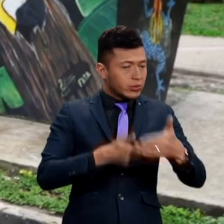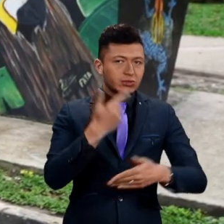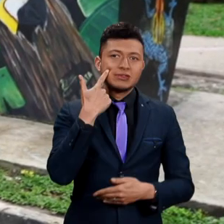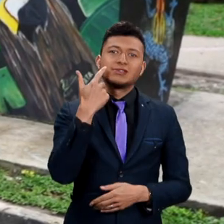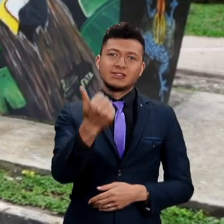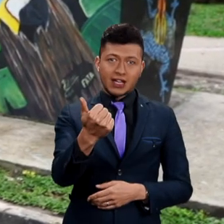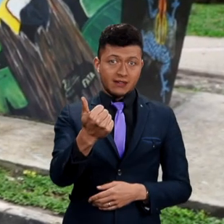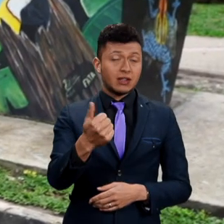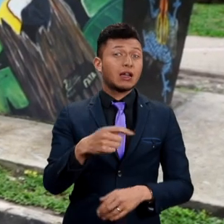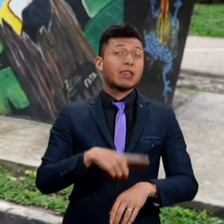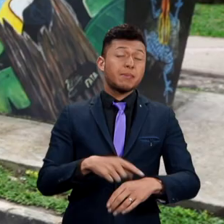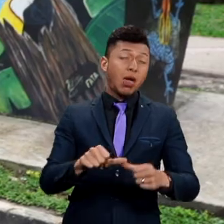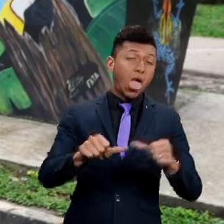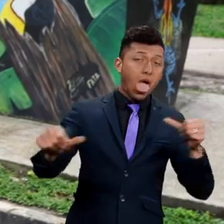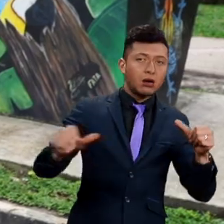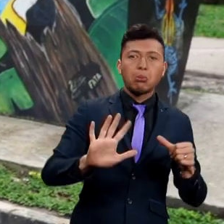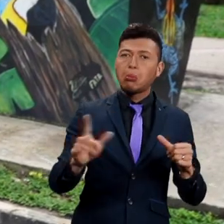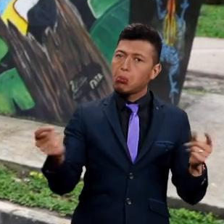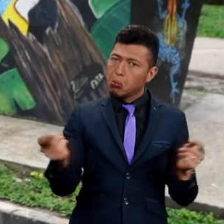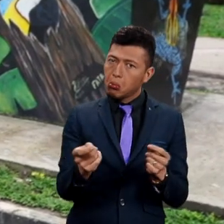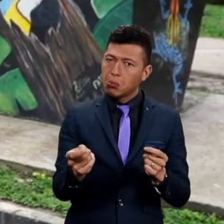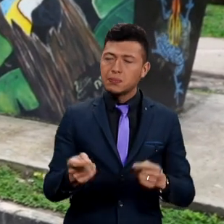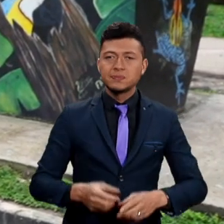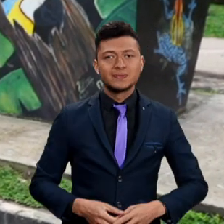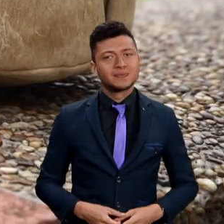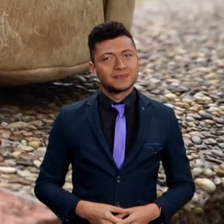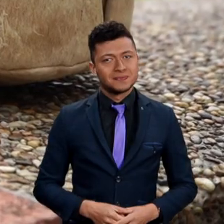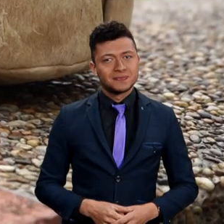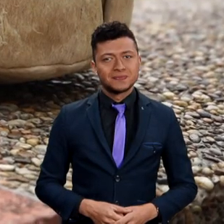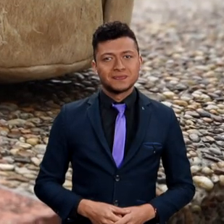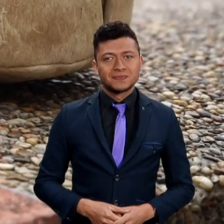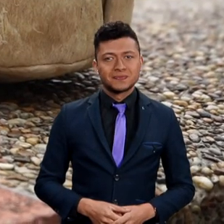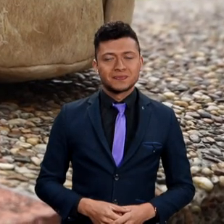y el proceso muy chévere porque no fue tan largo.